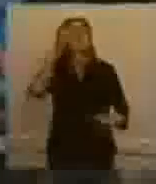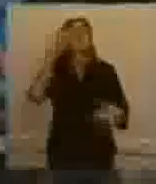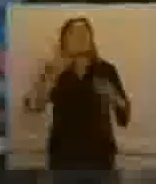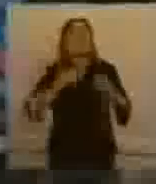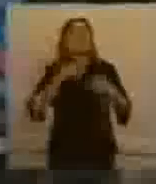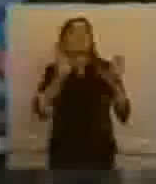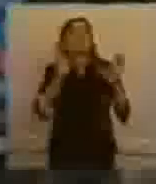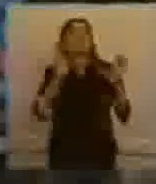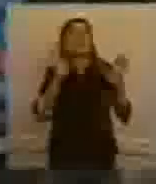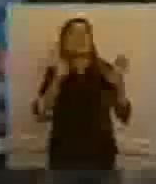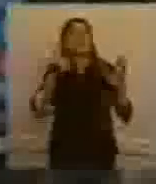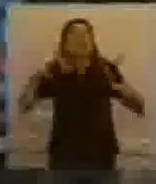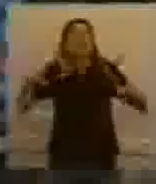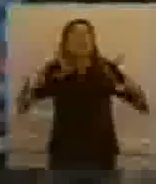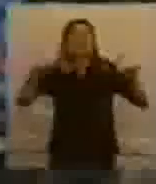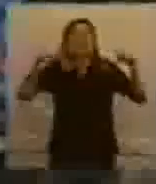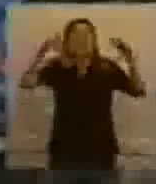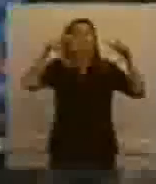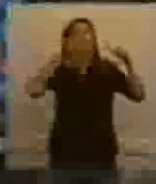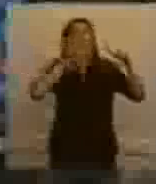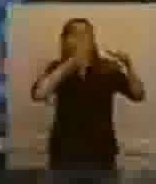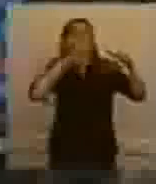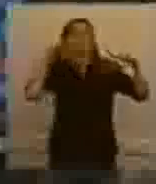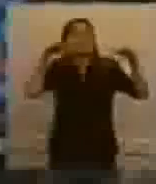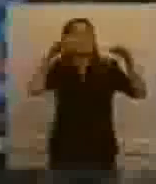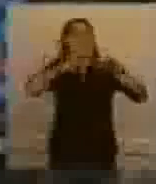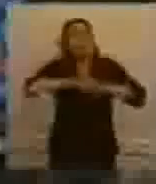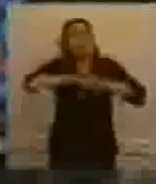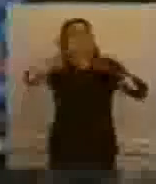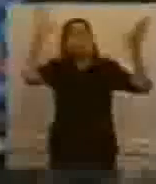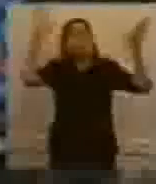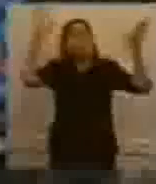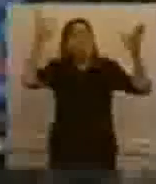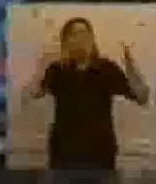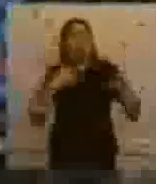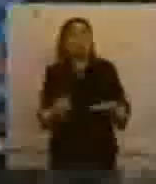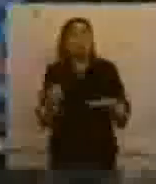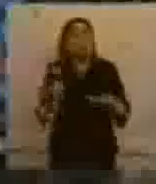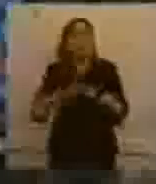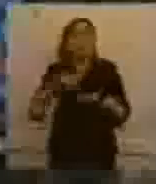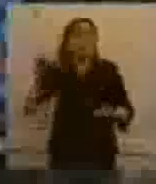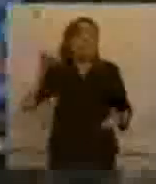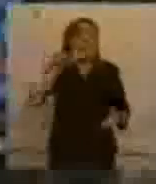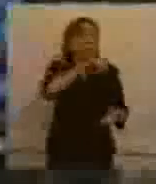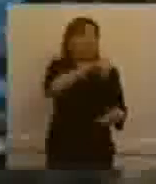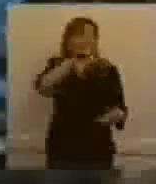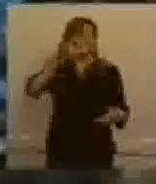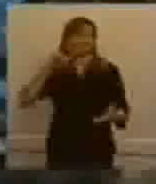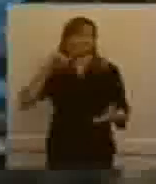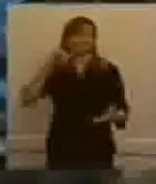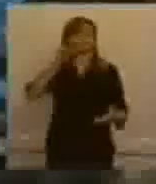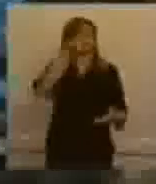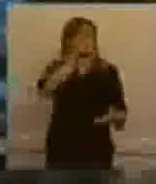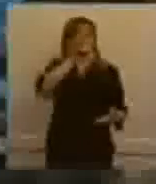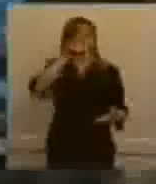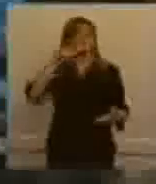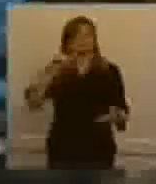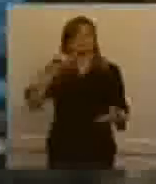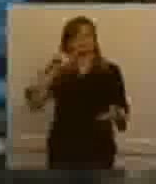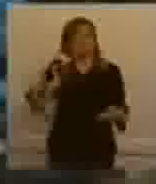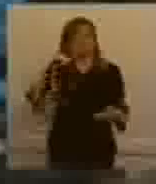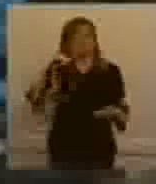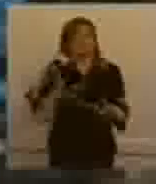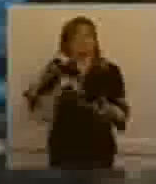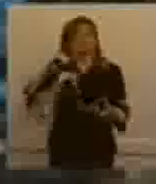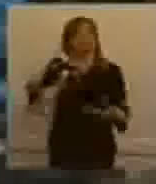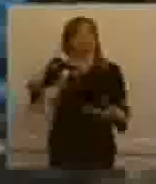quiere y el volcán no eclosiona, se reanudarían los vuelos, con lo cual estaríamos realmente...